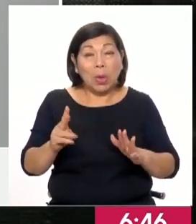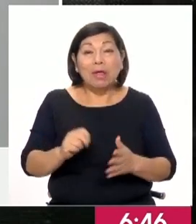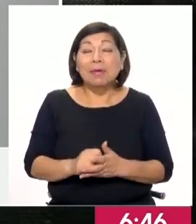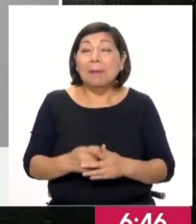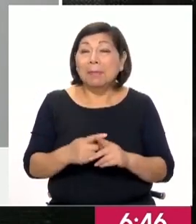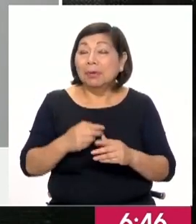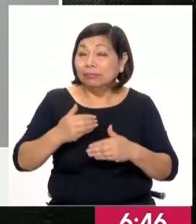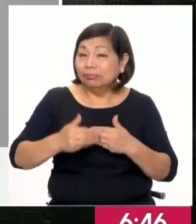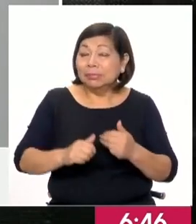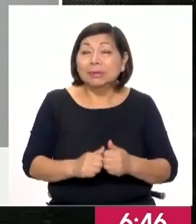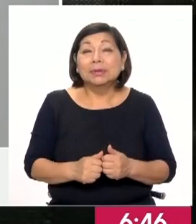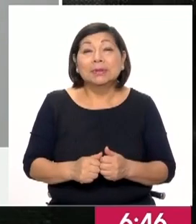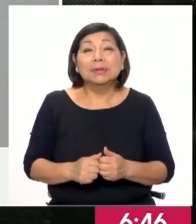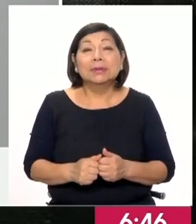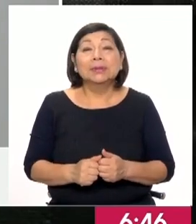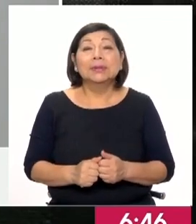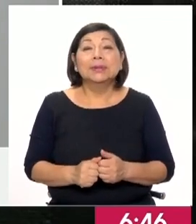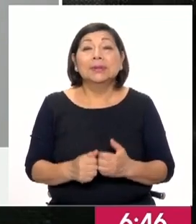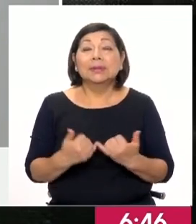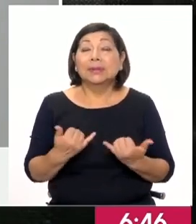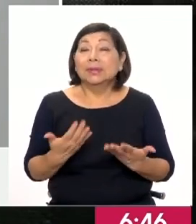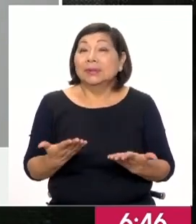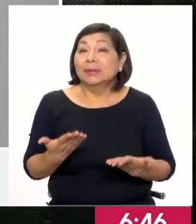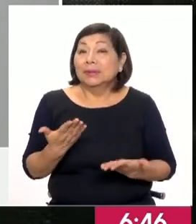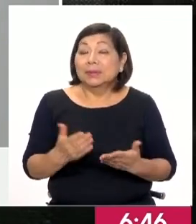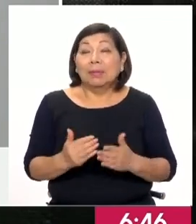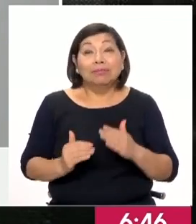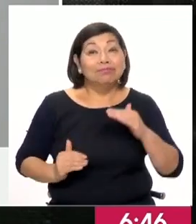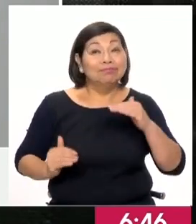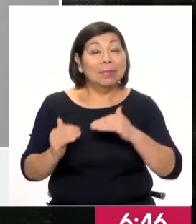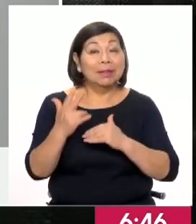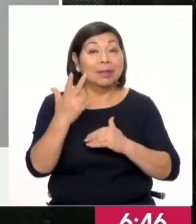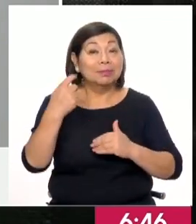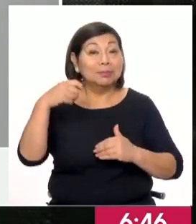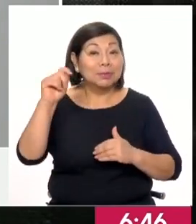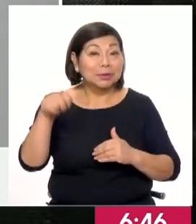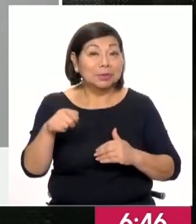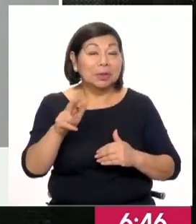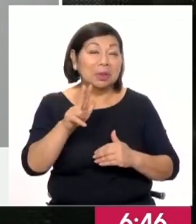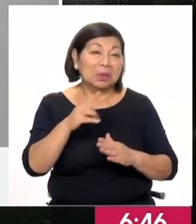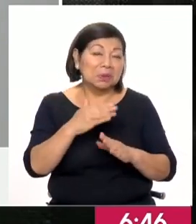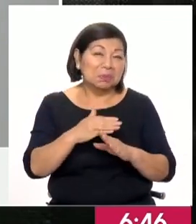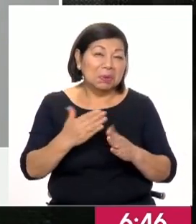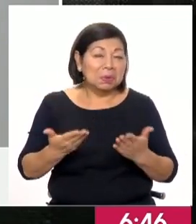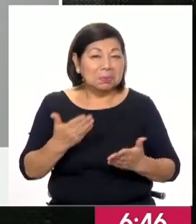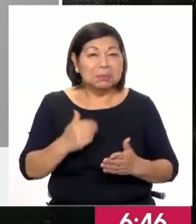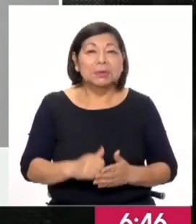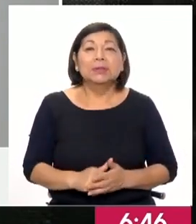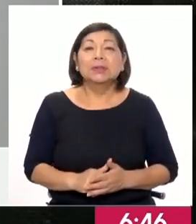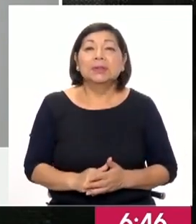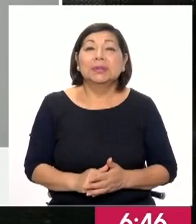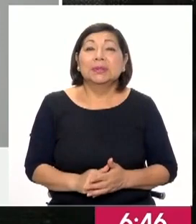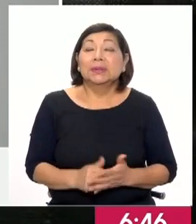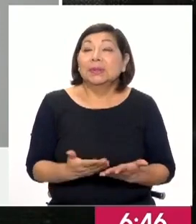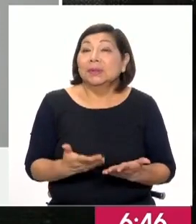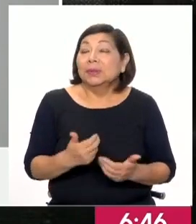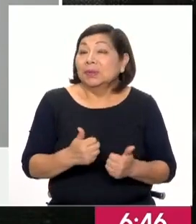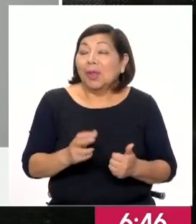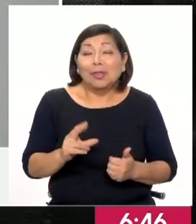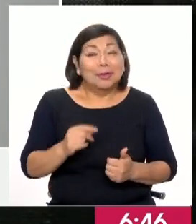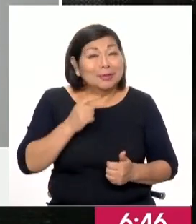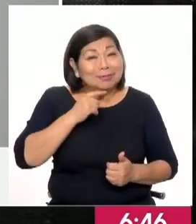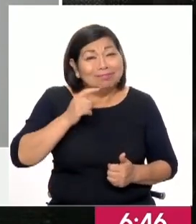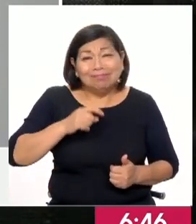continuos de inflación en 0.29, estaríamos por arriba del 3%, ¿no? Sería 3.5%, ¿no? Correcto. Lo cual no